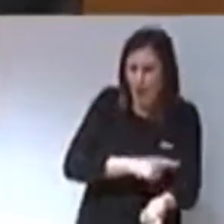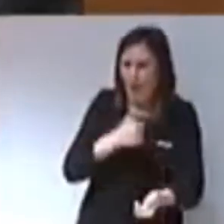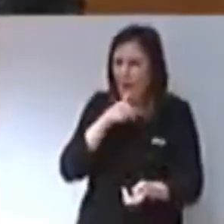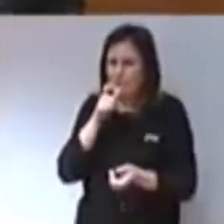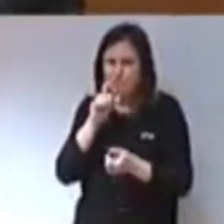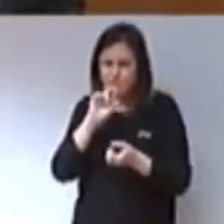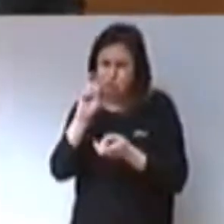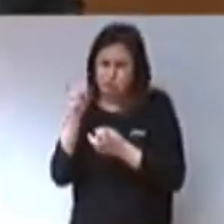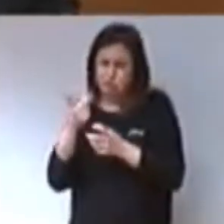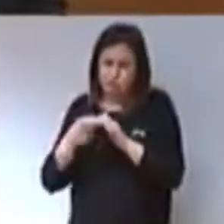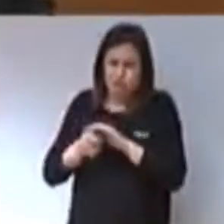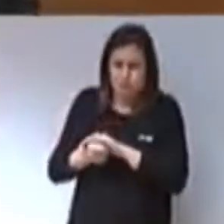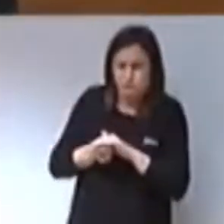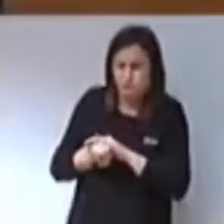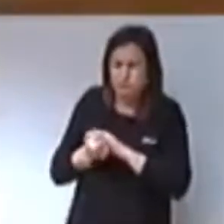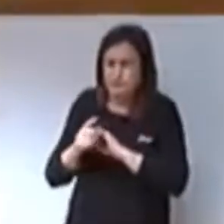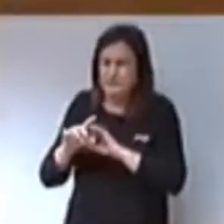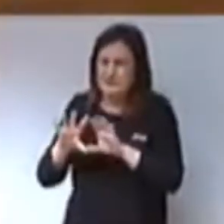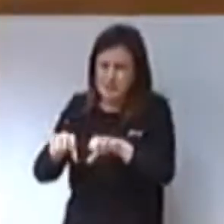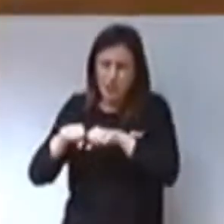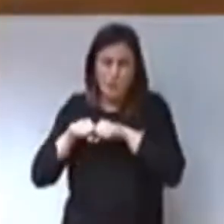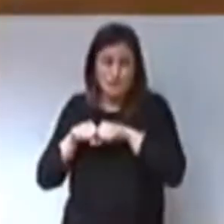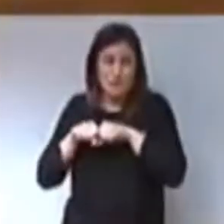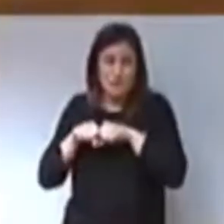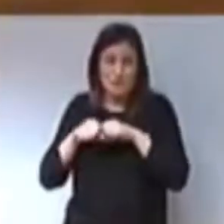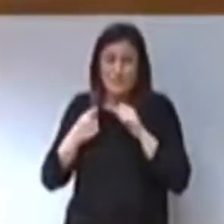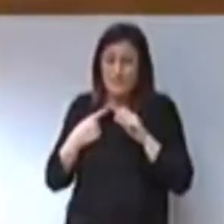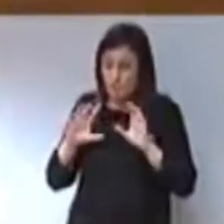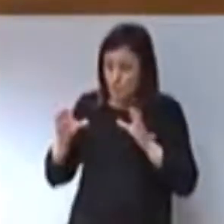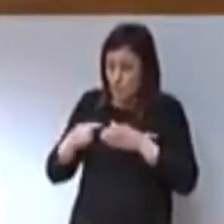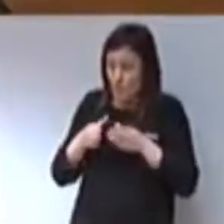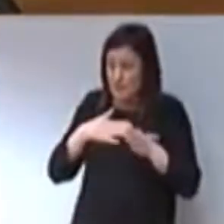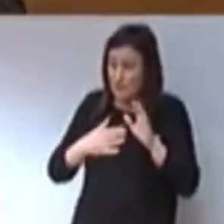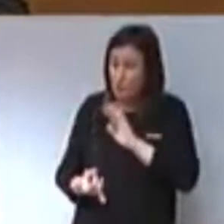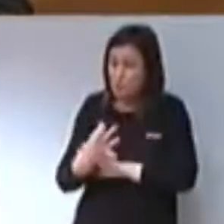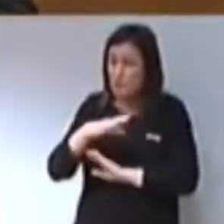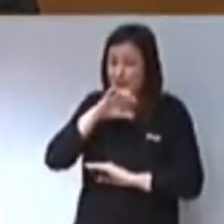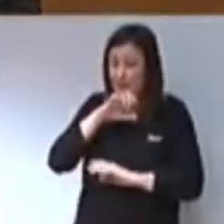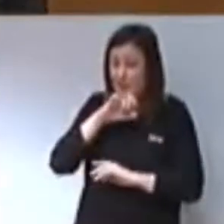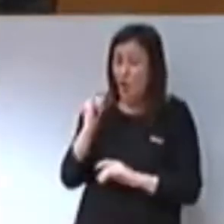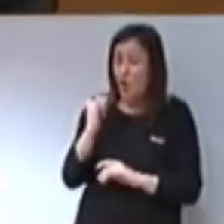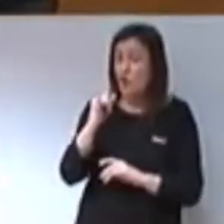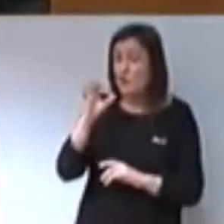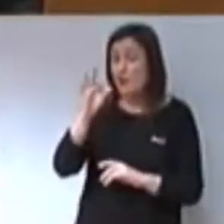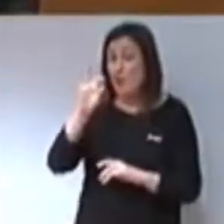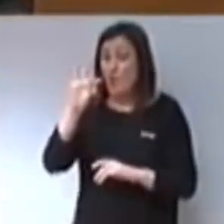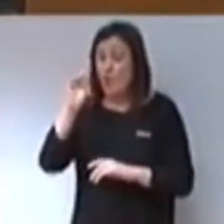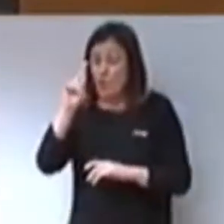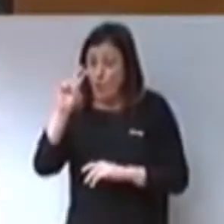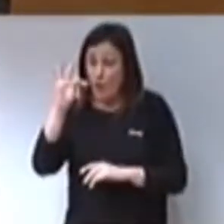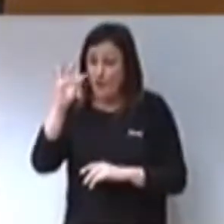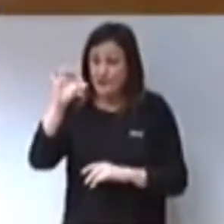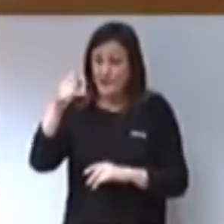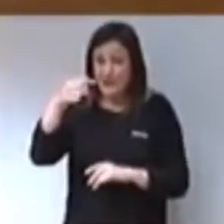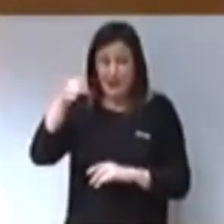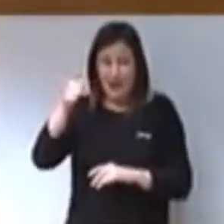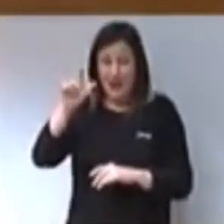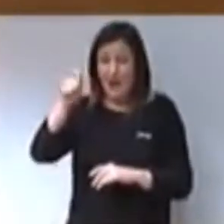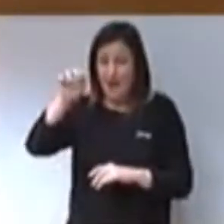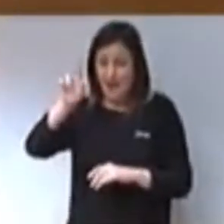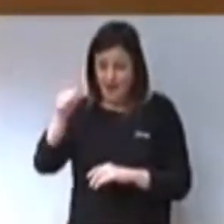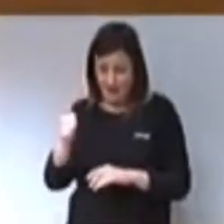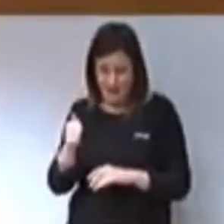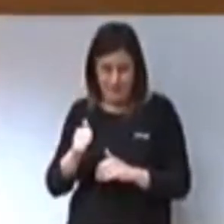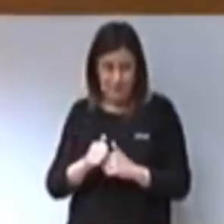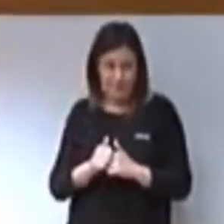Les recuerdo que nuestro partido fue fundado por José Ortega Lara, la persona que más tiempo ha estado bajo